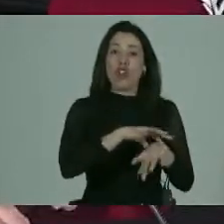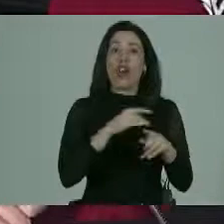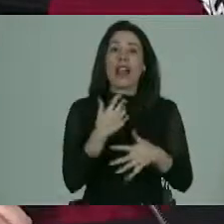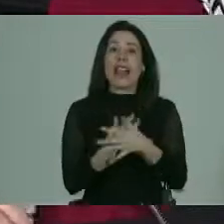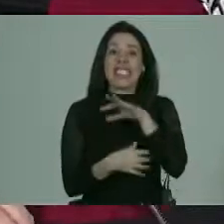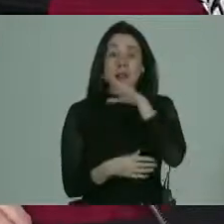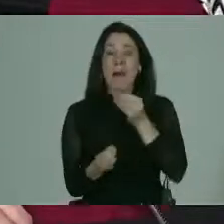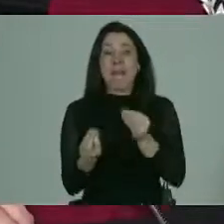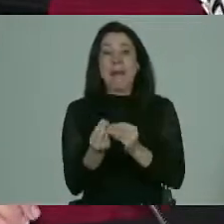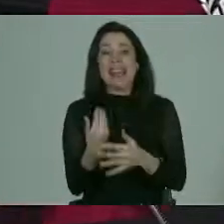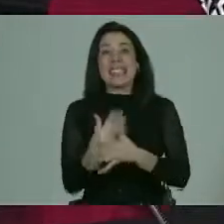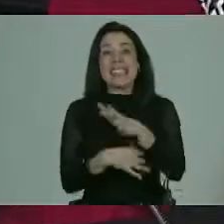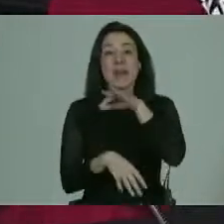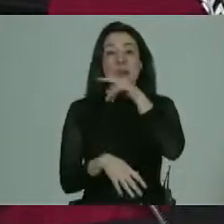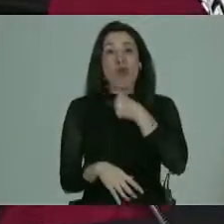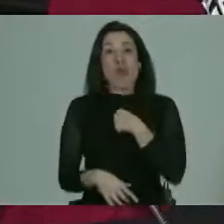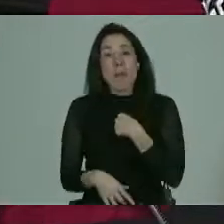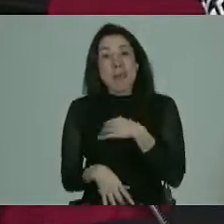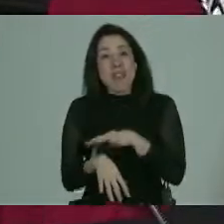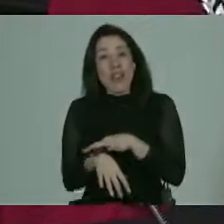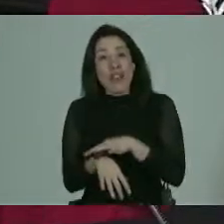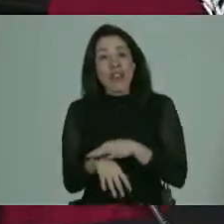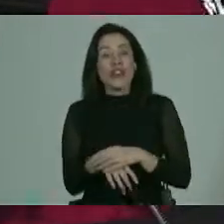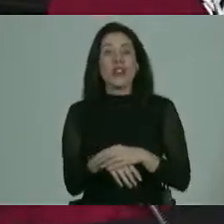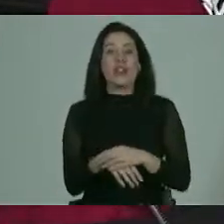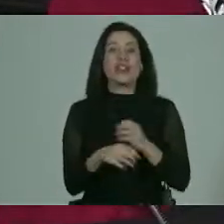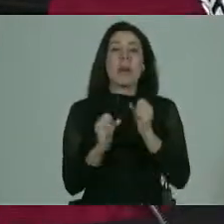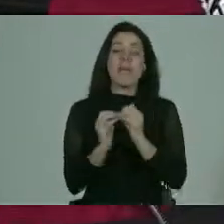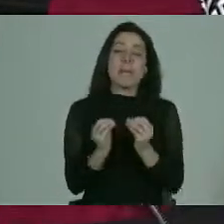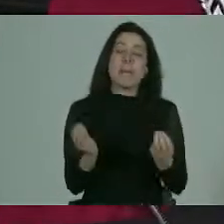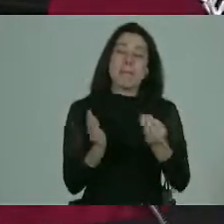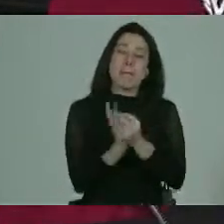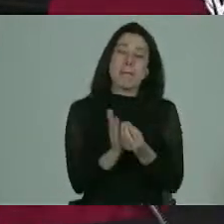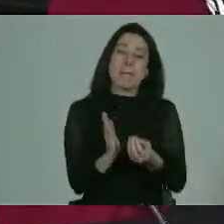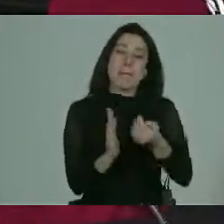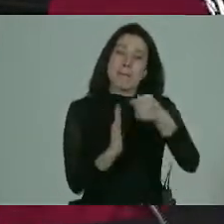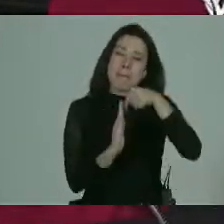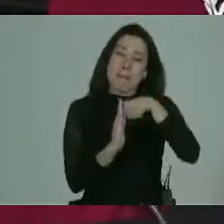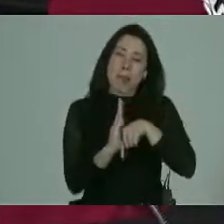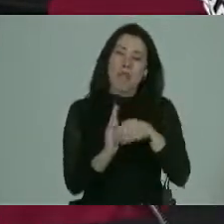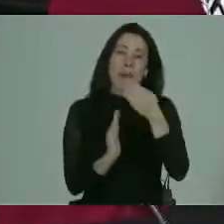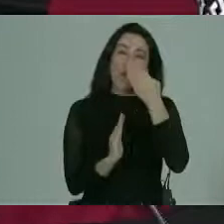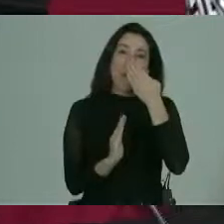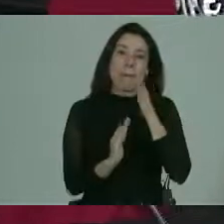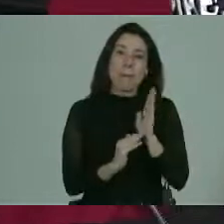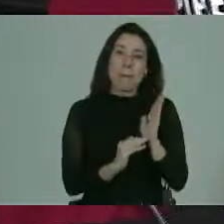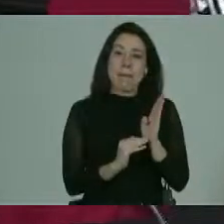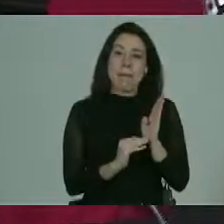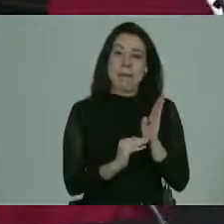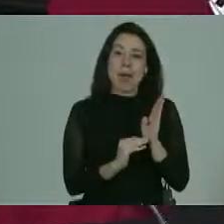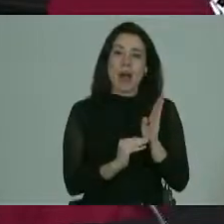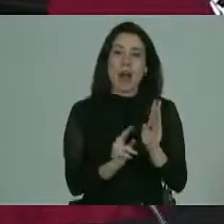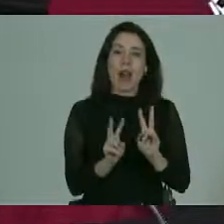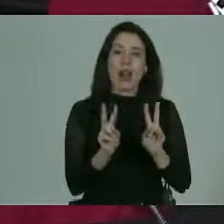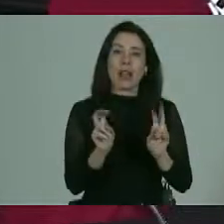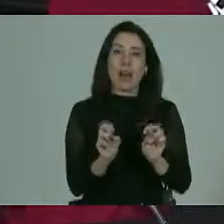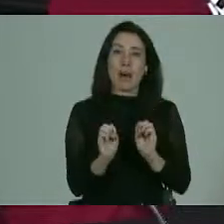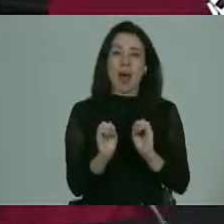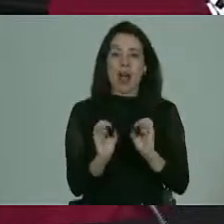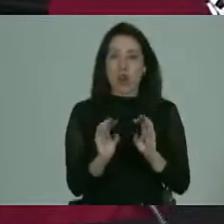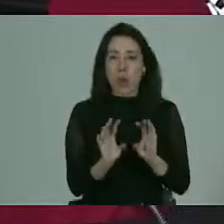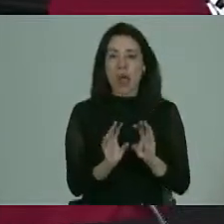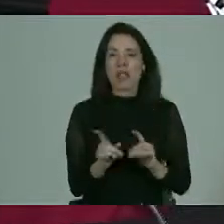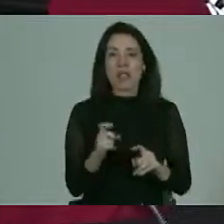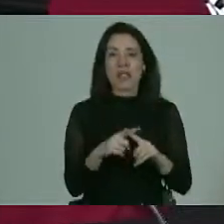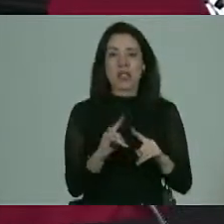a ser los 15 tuyos más los 15 míos vamos a poder como profundizar y mejorar en el fondo el tema de la educación